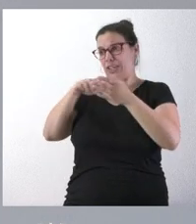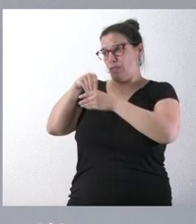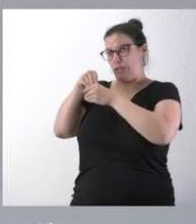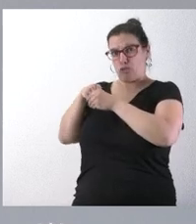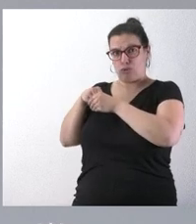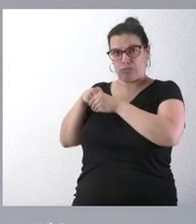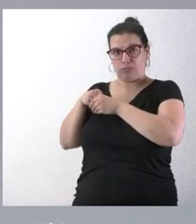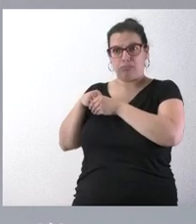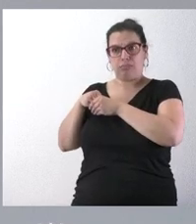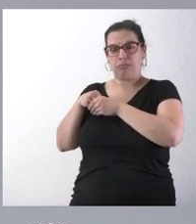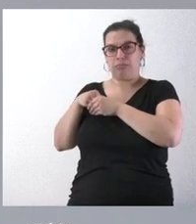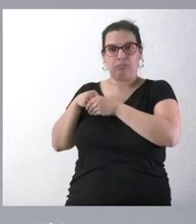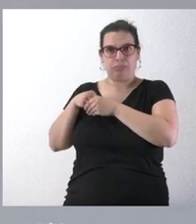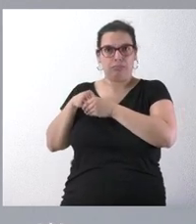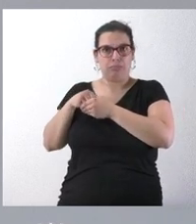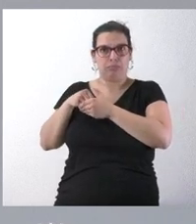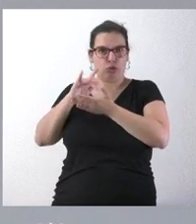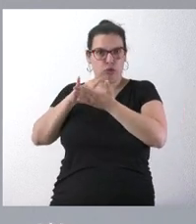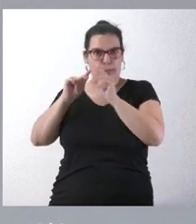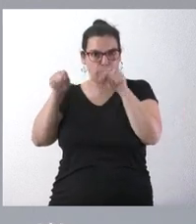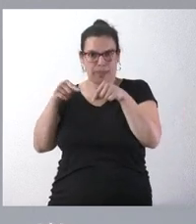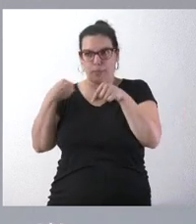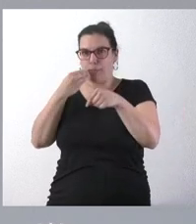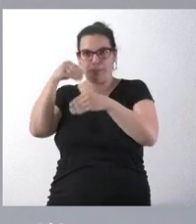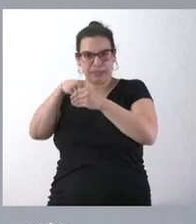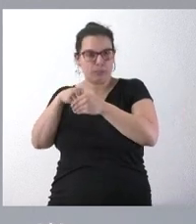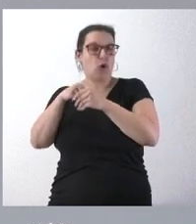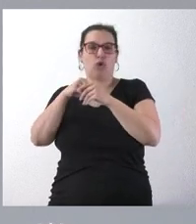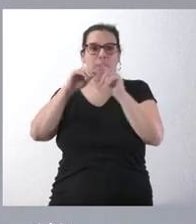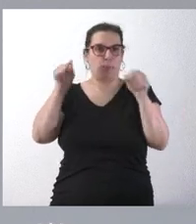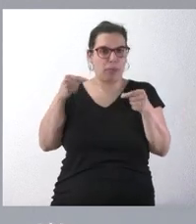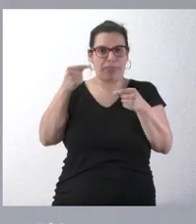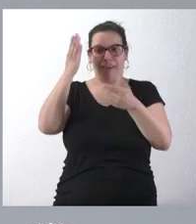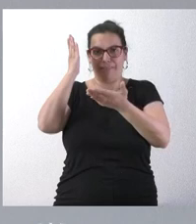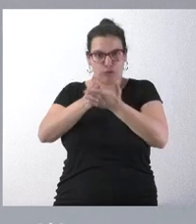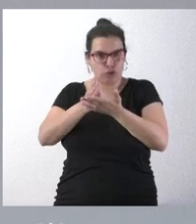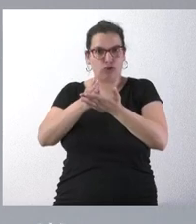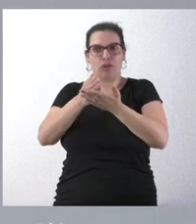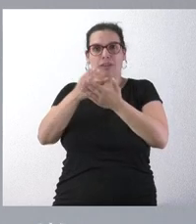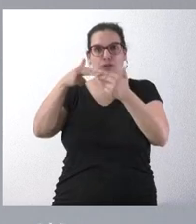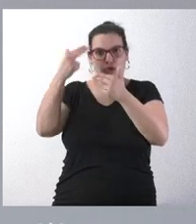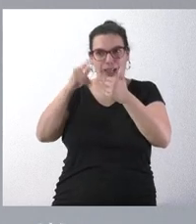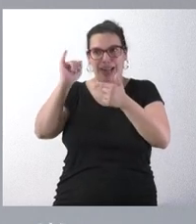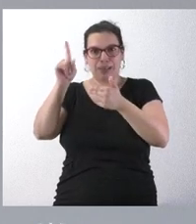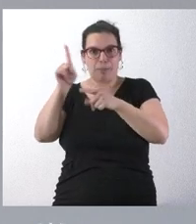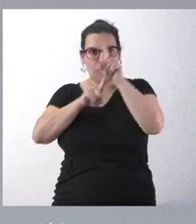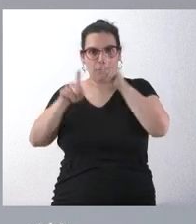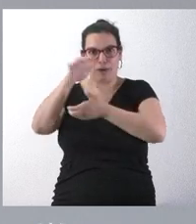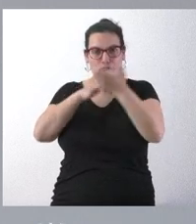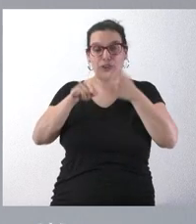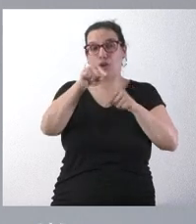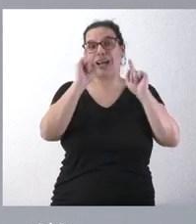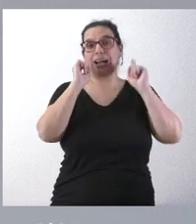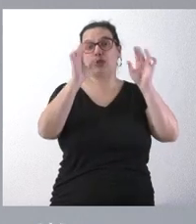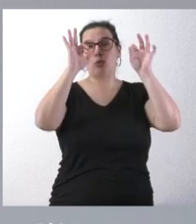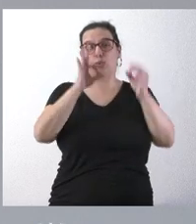León, dentro de una determinada provincia, como interprovinciales dentro de las nueve provincias de Castilla y León, como en este caso